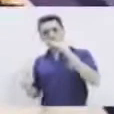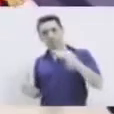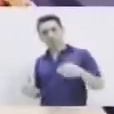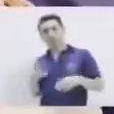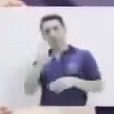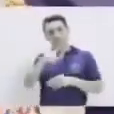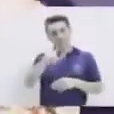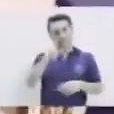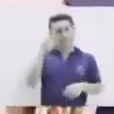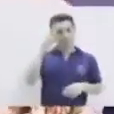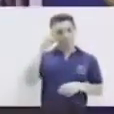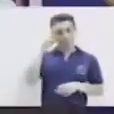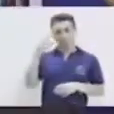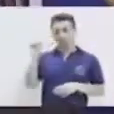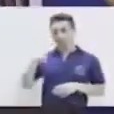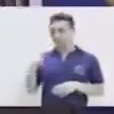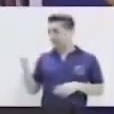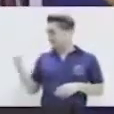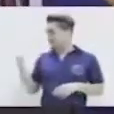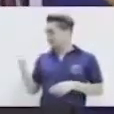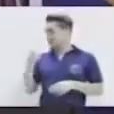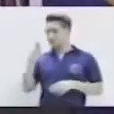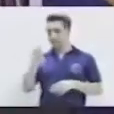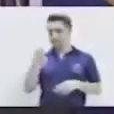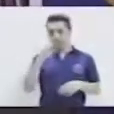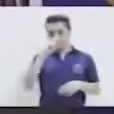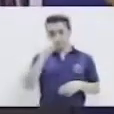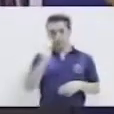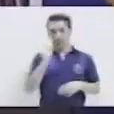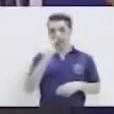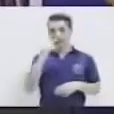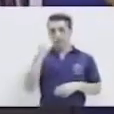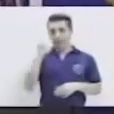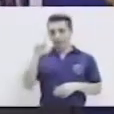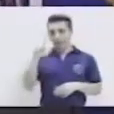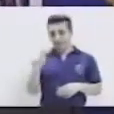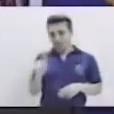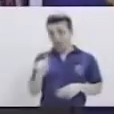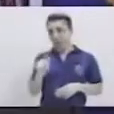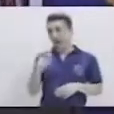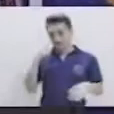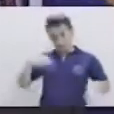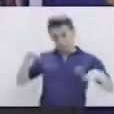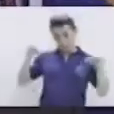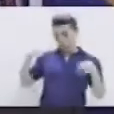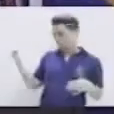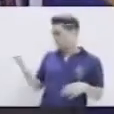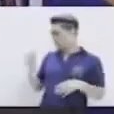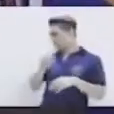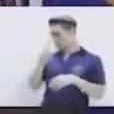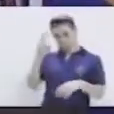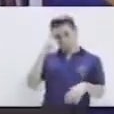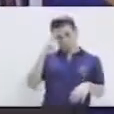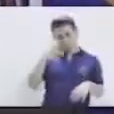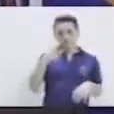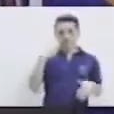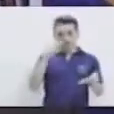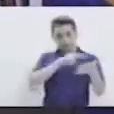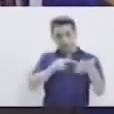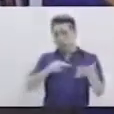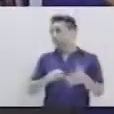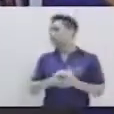recuerdas de esta retaíla? Ah, si no te recuerdas, la vamos a decir juntos.